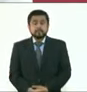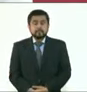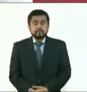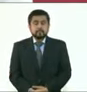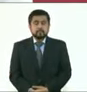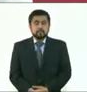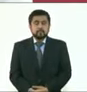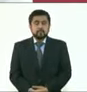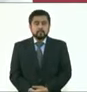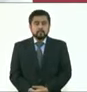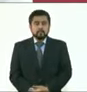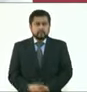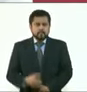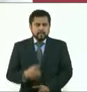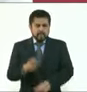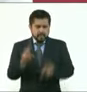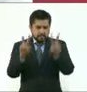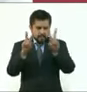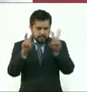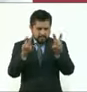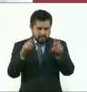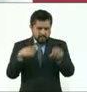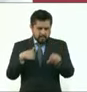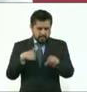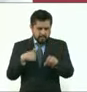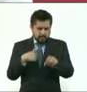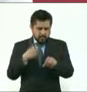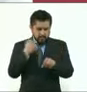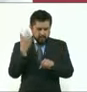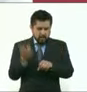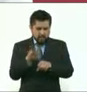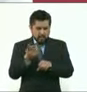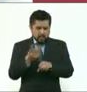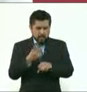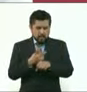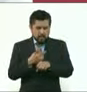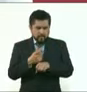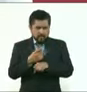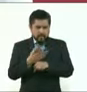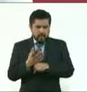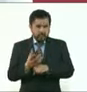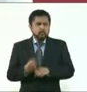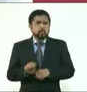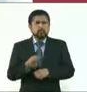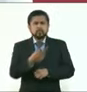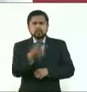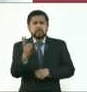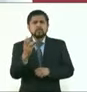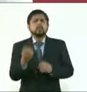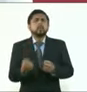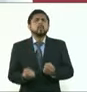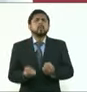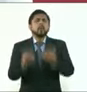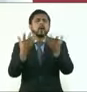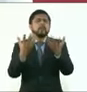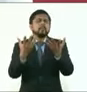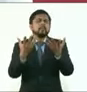Bueno, sobre el tema primero, ¿cuánto están esperando ustedes captar precisamente de estos